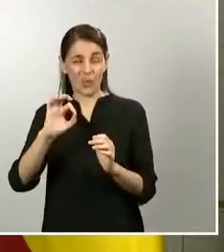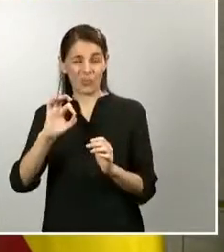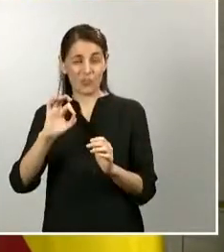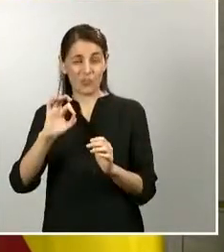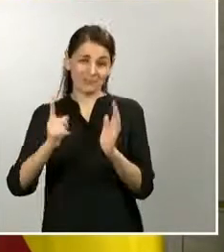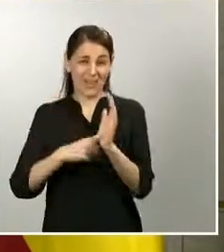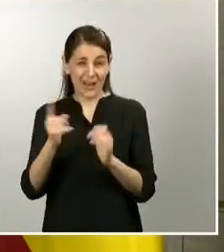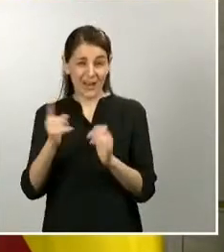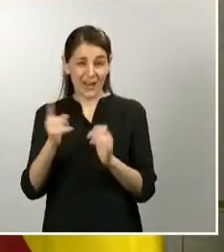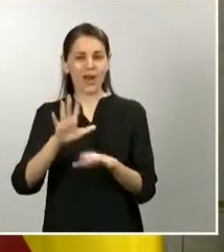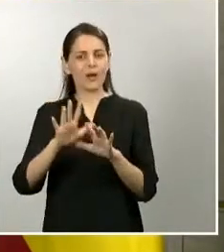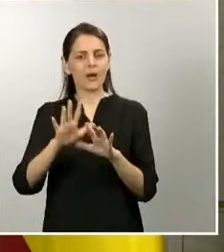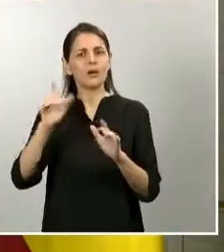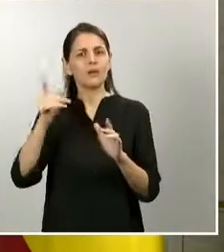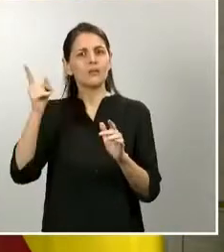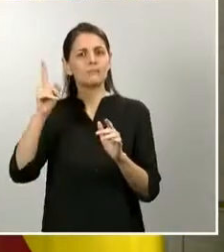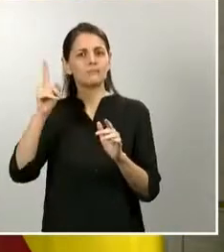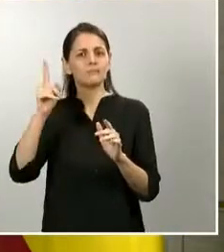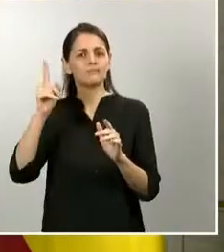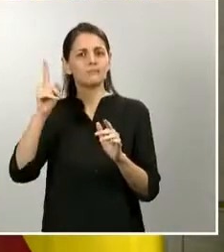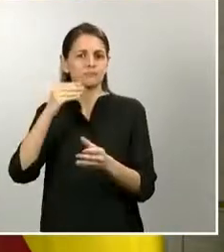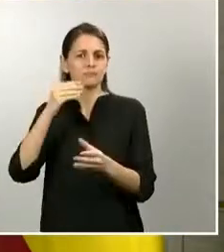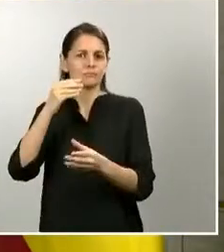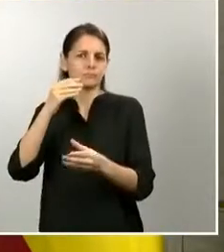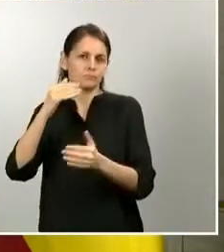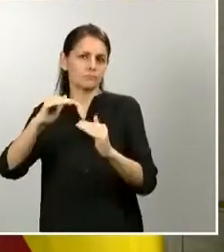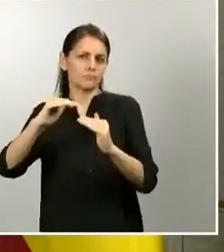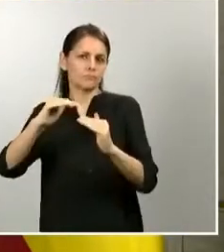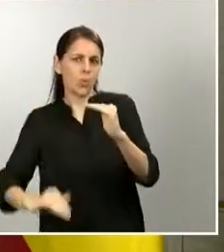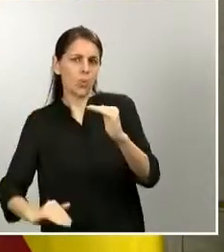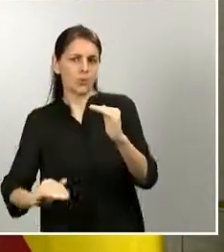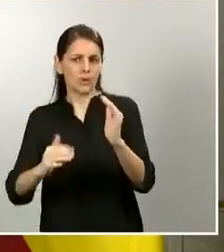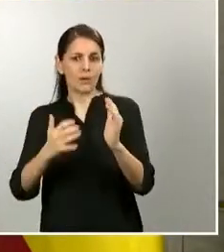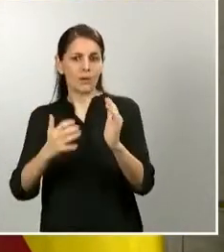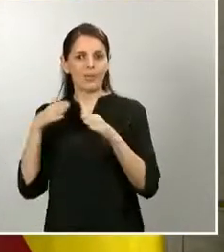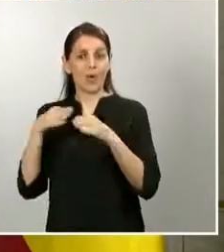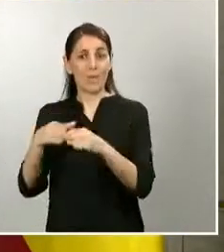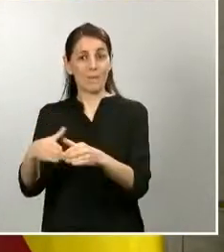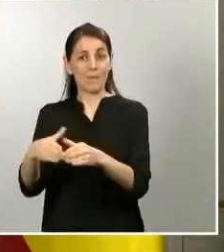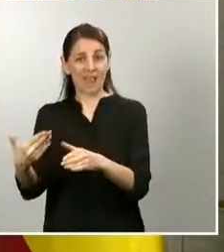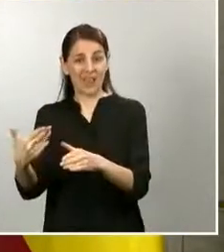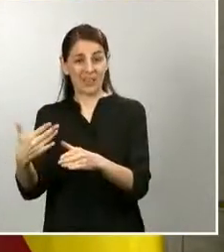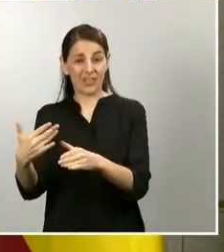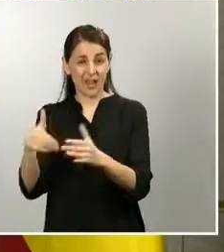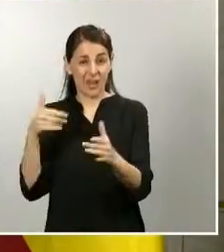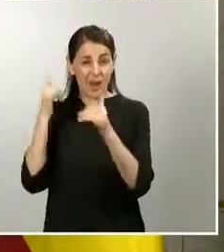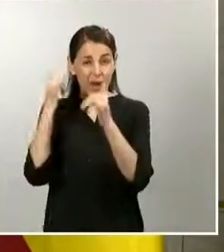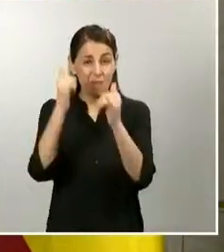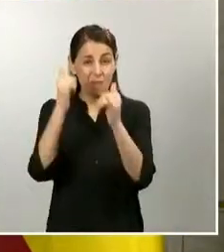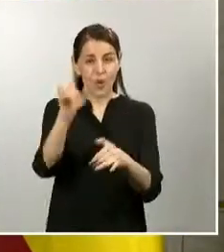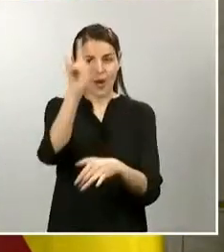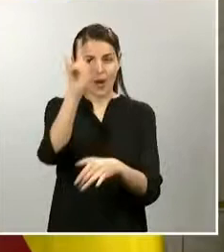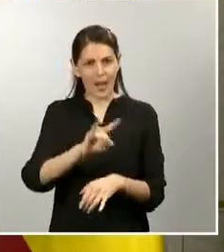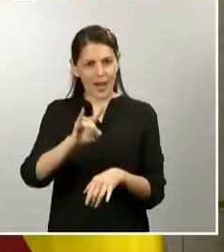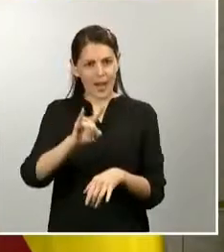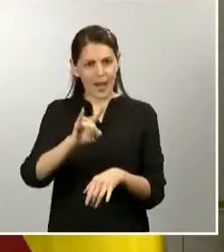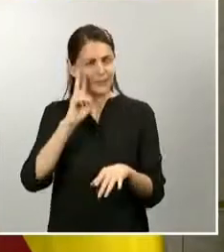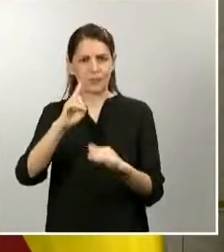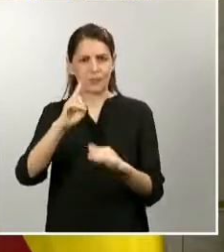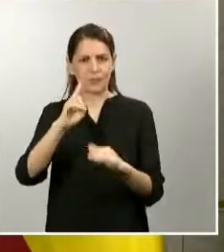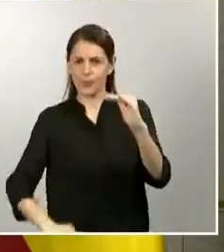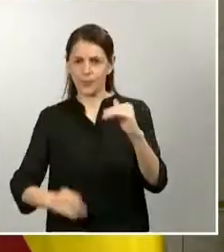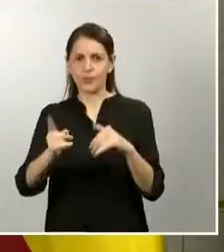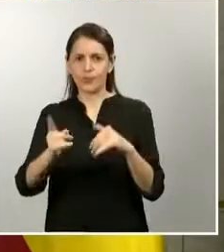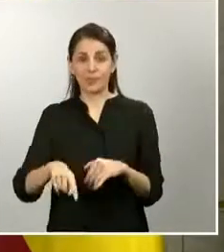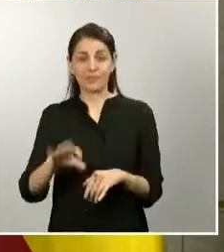incremento, bueno un incremento en pateras llegadas a Canarias durante los días al que hay que estar muy atento. También al personal de Renfe